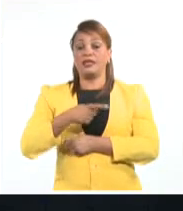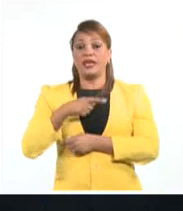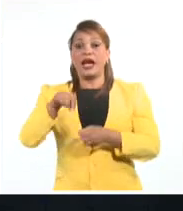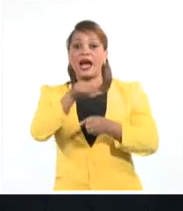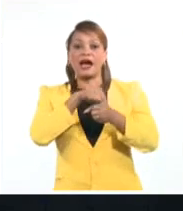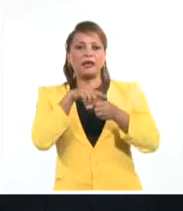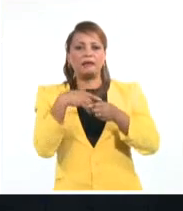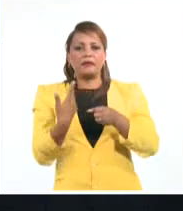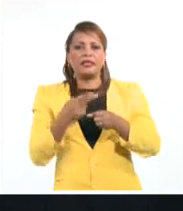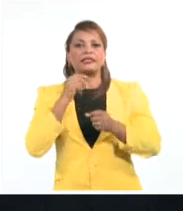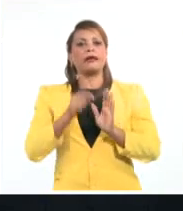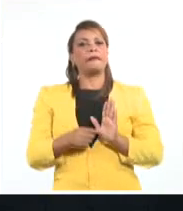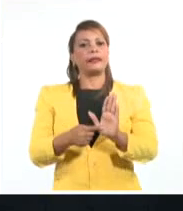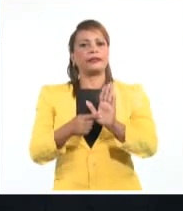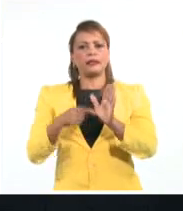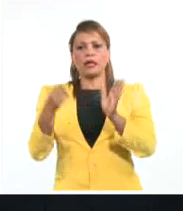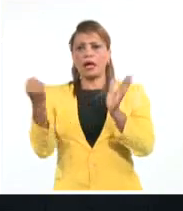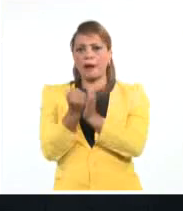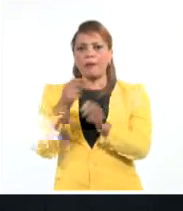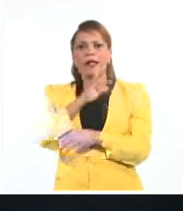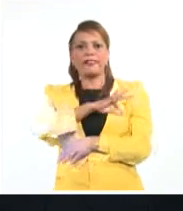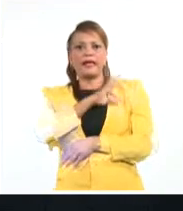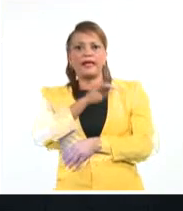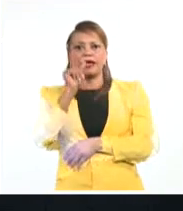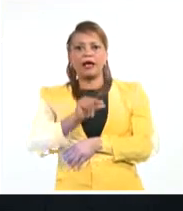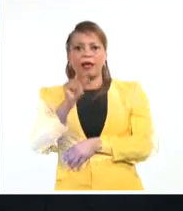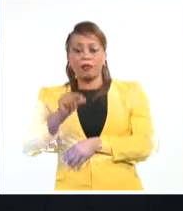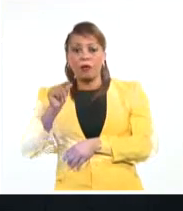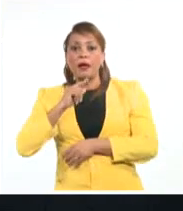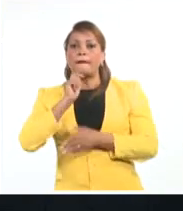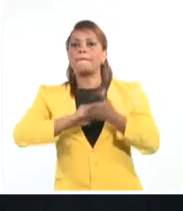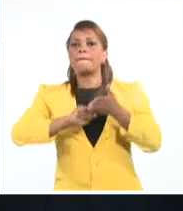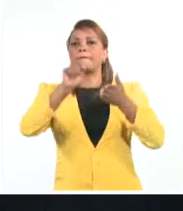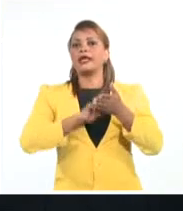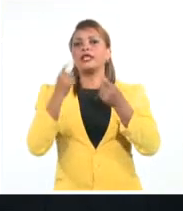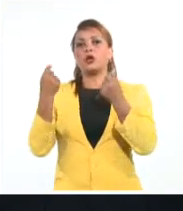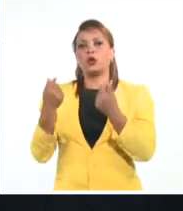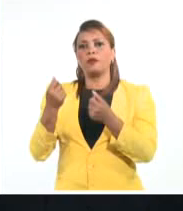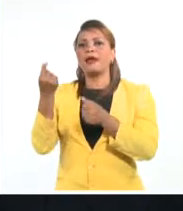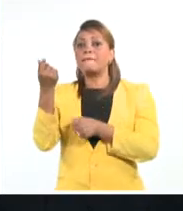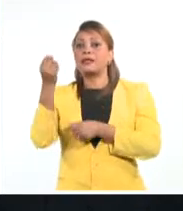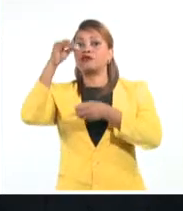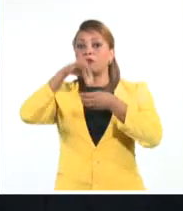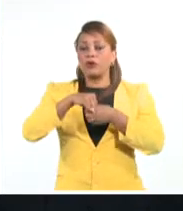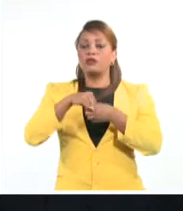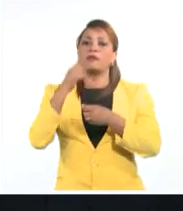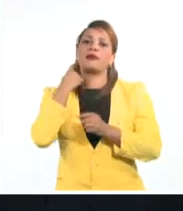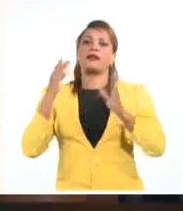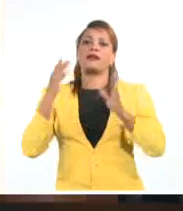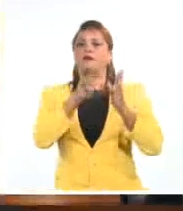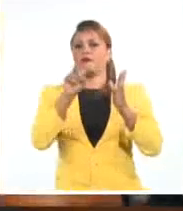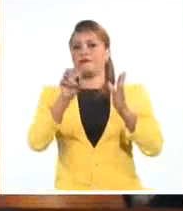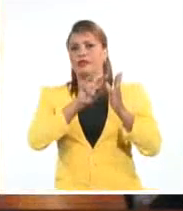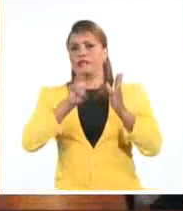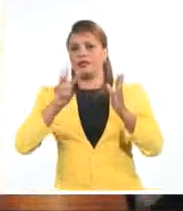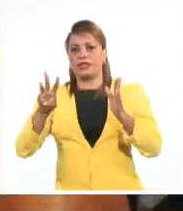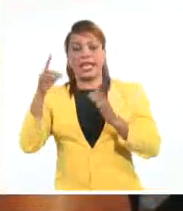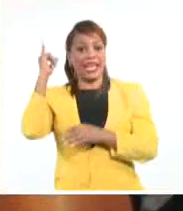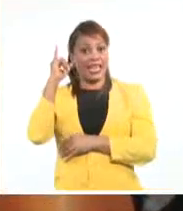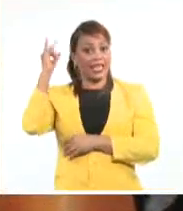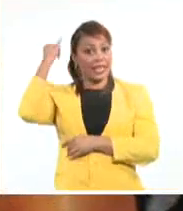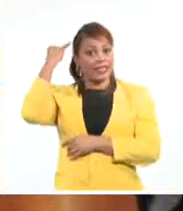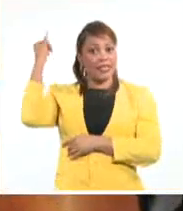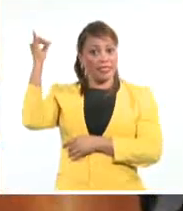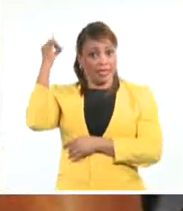se presentaron y se aprobaron por los delegados el plan de la economía y el presupuesto del Estado para 2023. El intendente del municipio Oscar